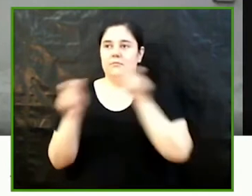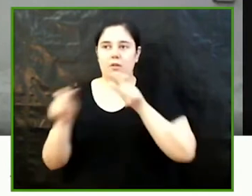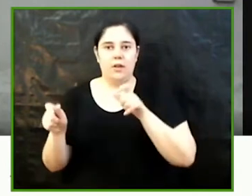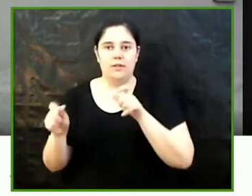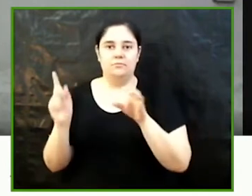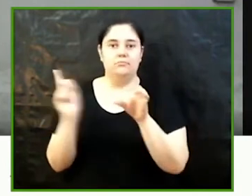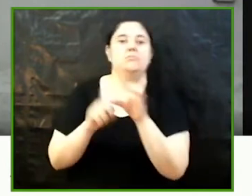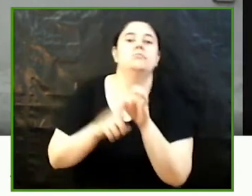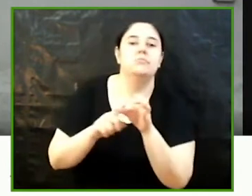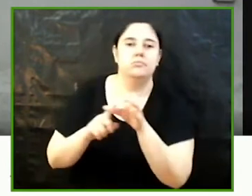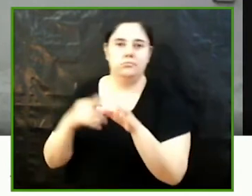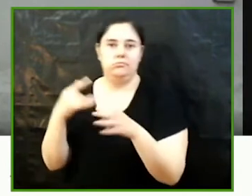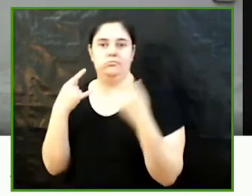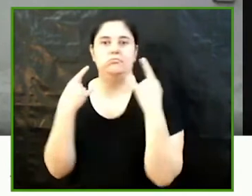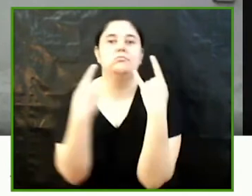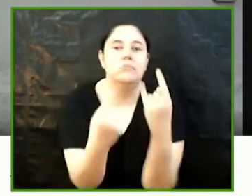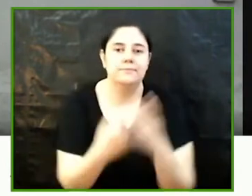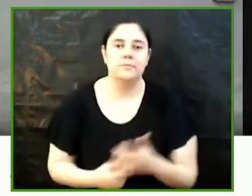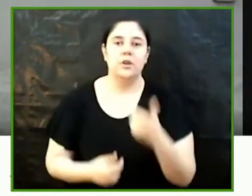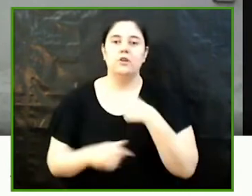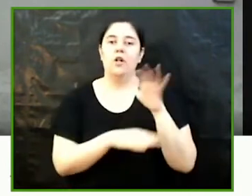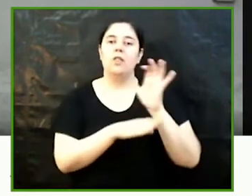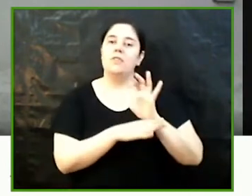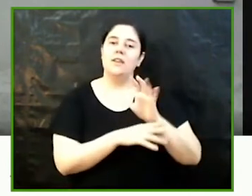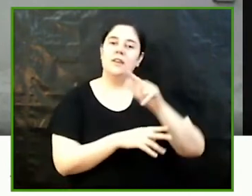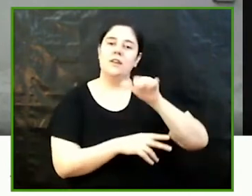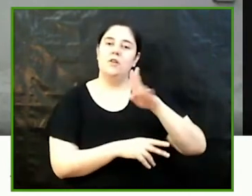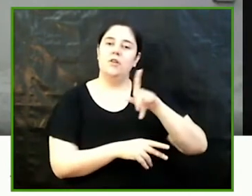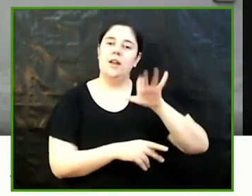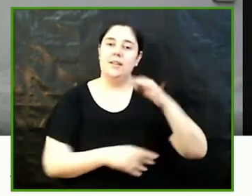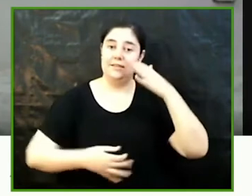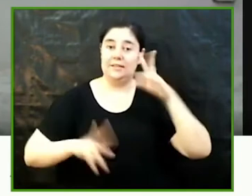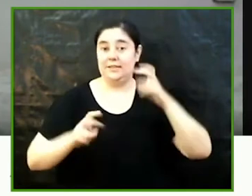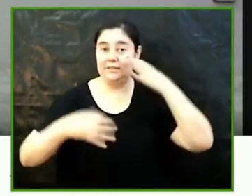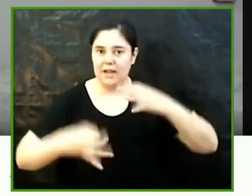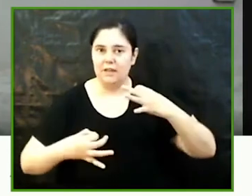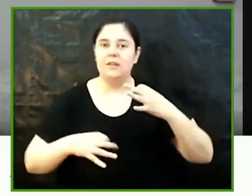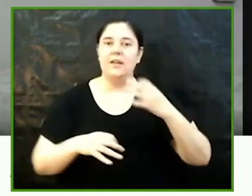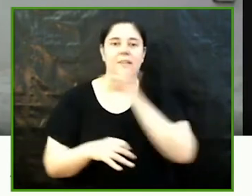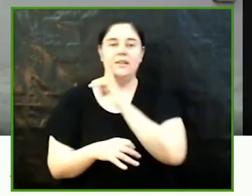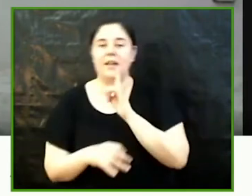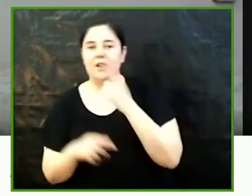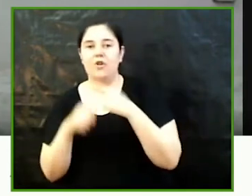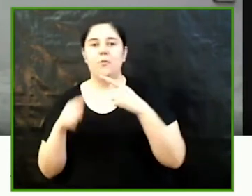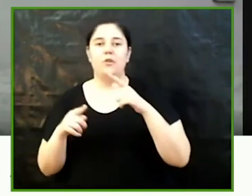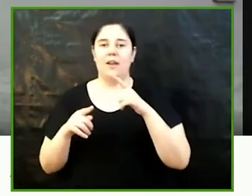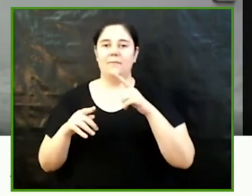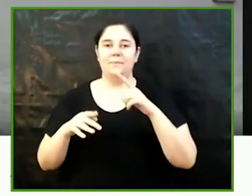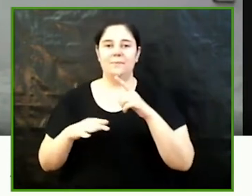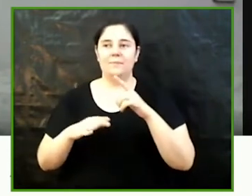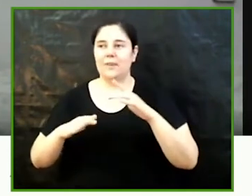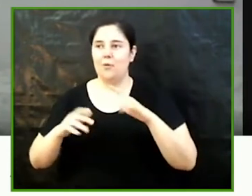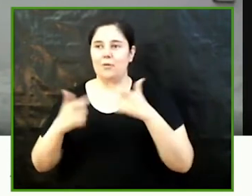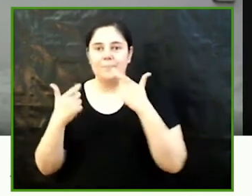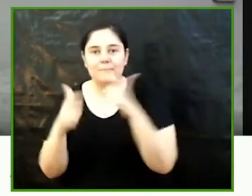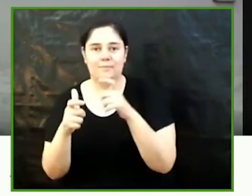me centro en el cine neorealista italiano porque es el género cinematográfico que marca un cambio dentro del mundo del cine